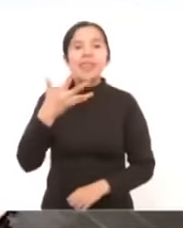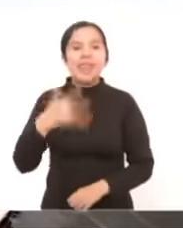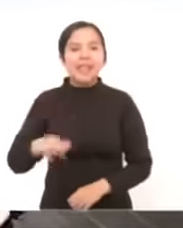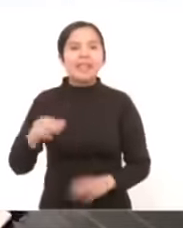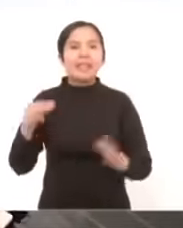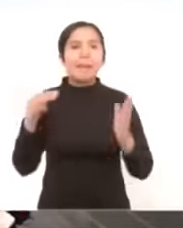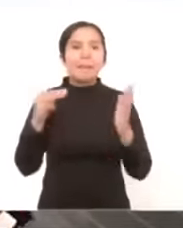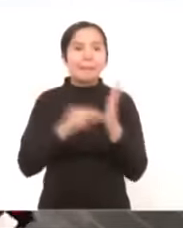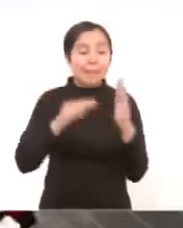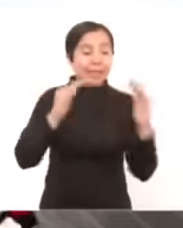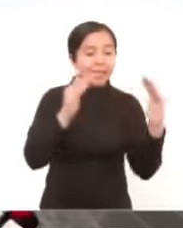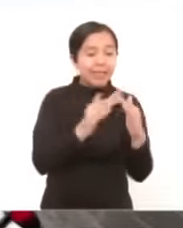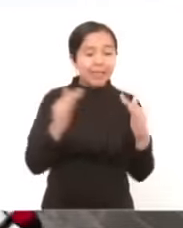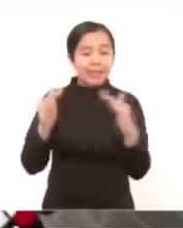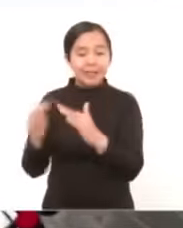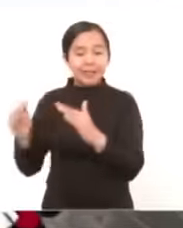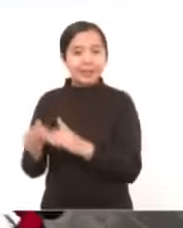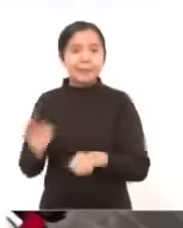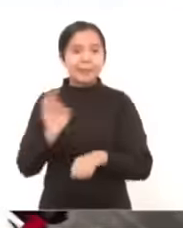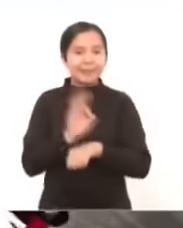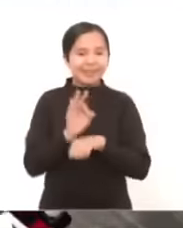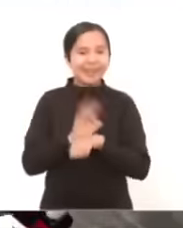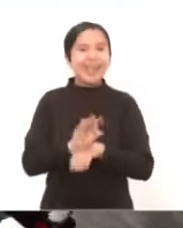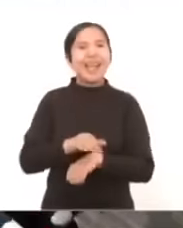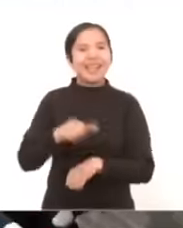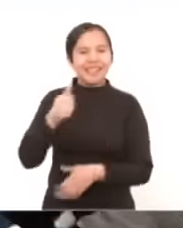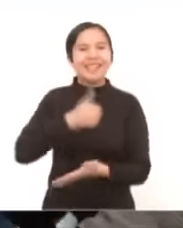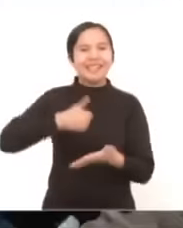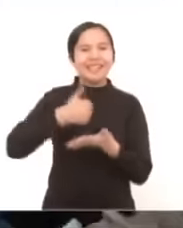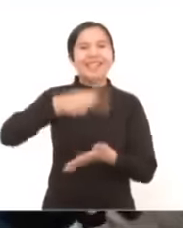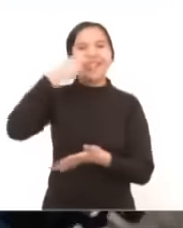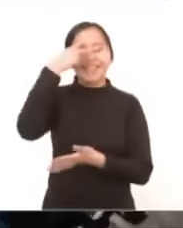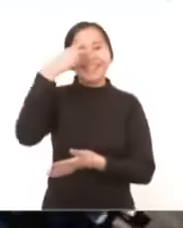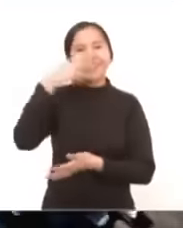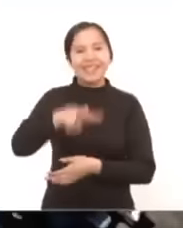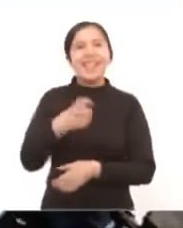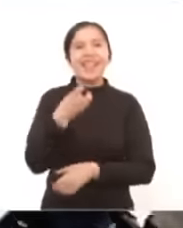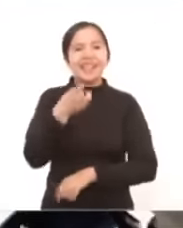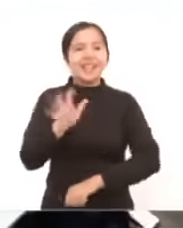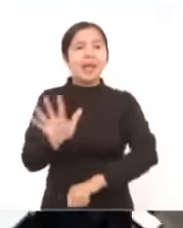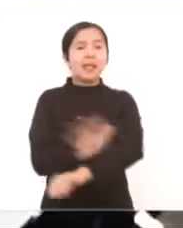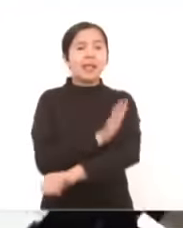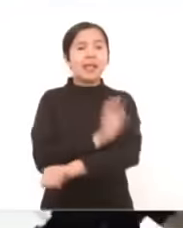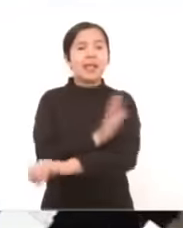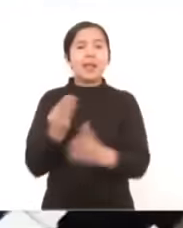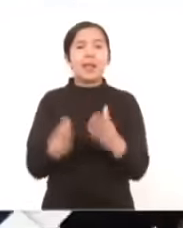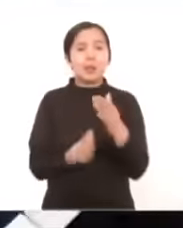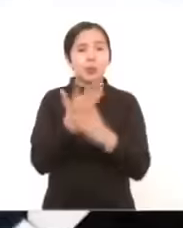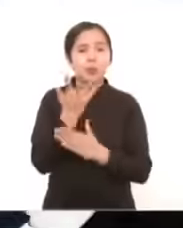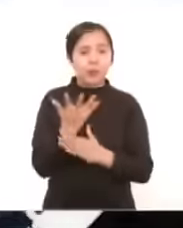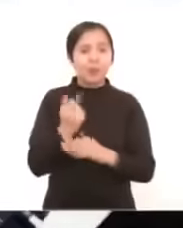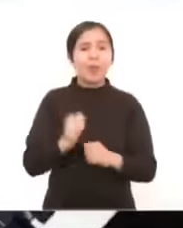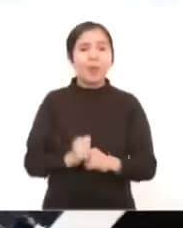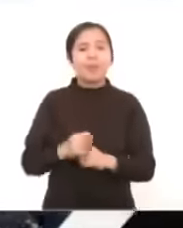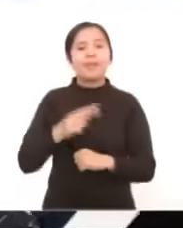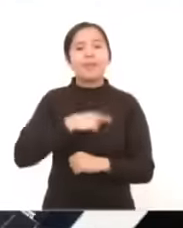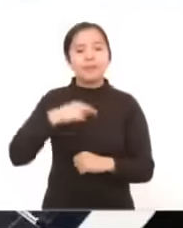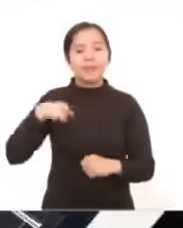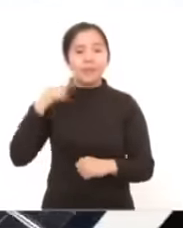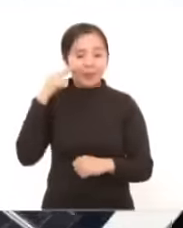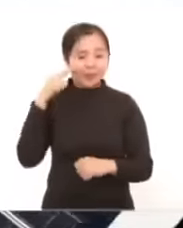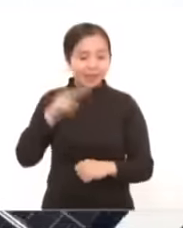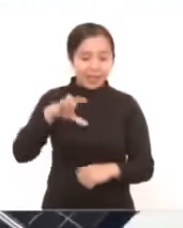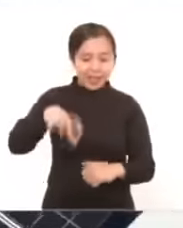hogares de la Ciudad de México esa es la nueva energía eléctrica que vamos a tener con esta planta